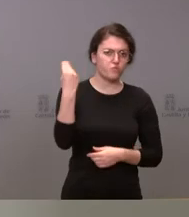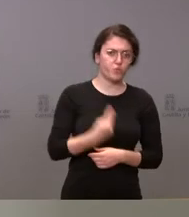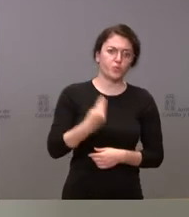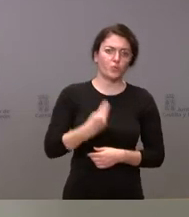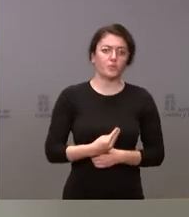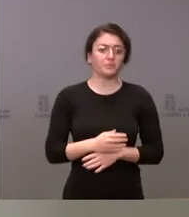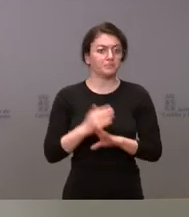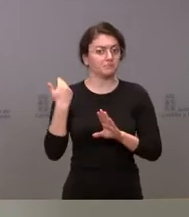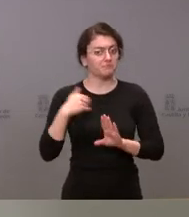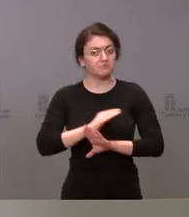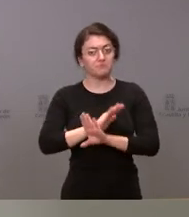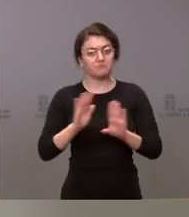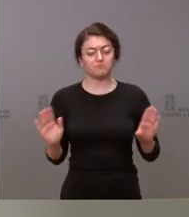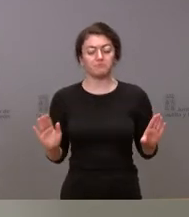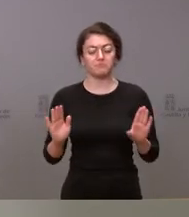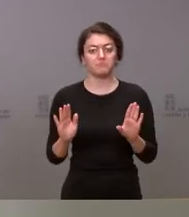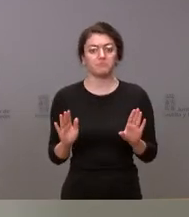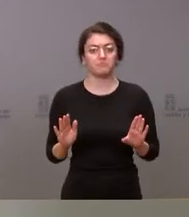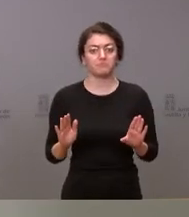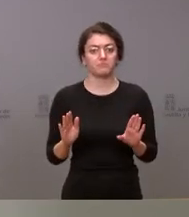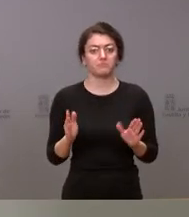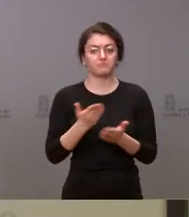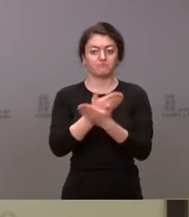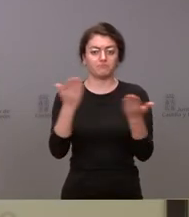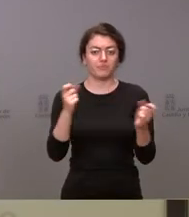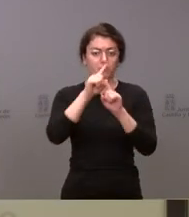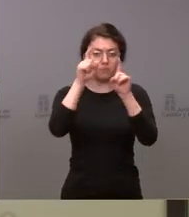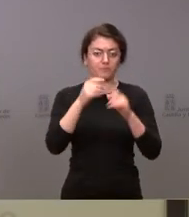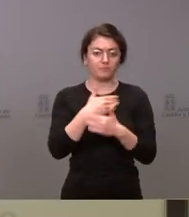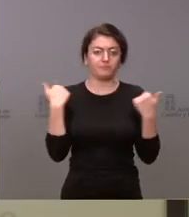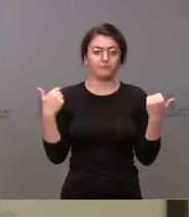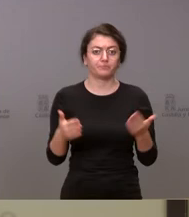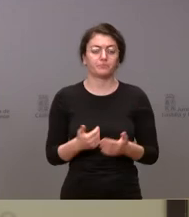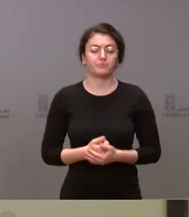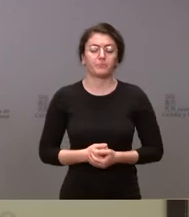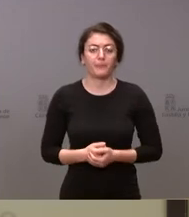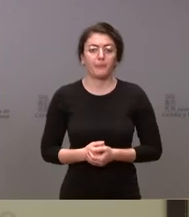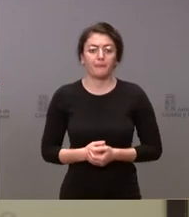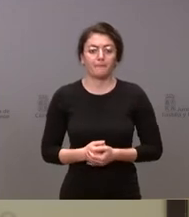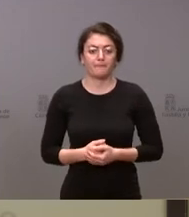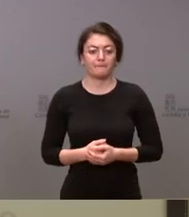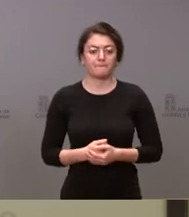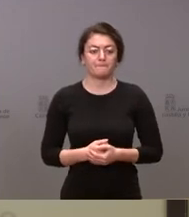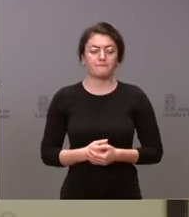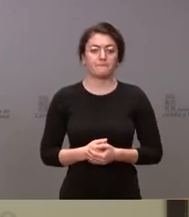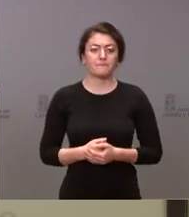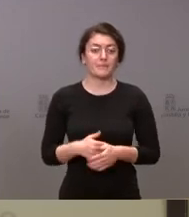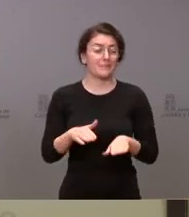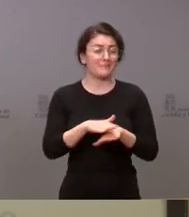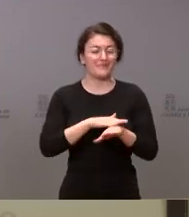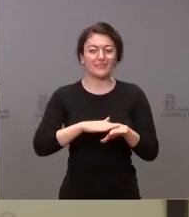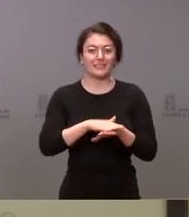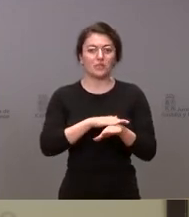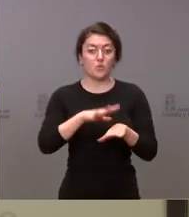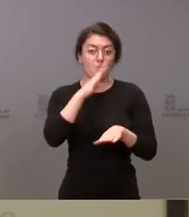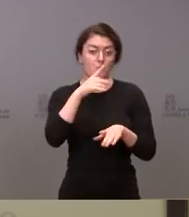les podría decir en una primera intervención. Y estoy a la espera de las preguntas que estén oportuno formular. Y quizá disculpen ustedes por la